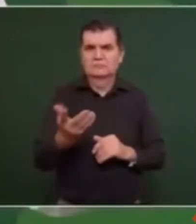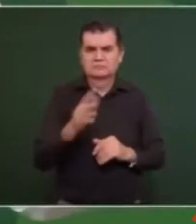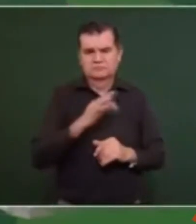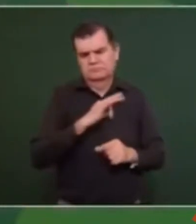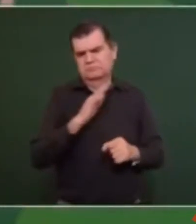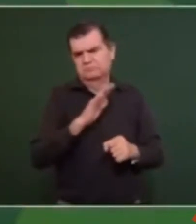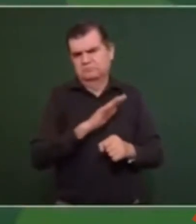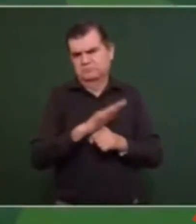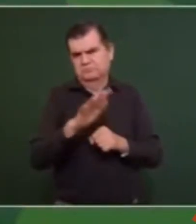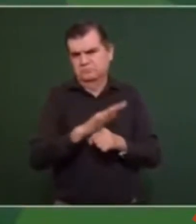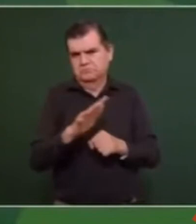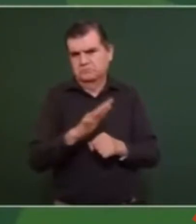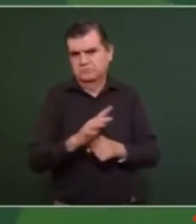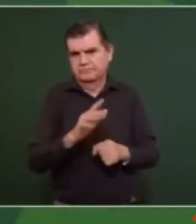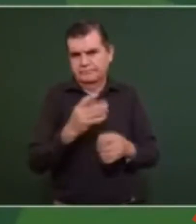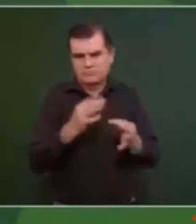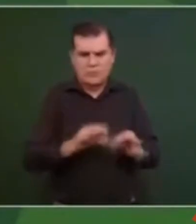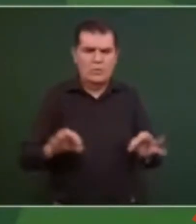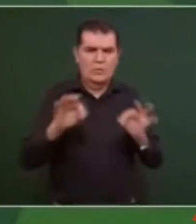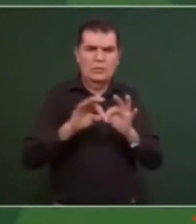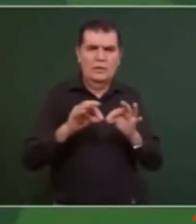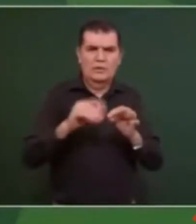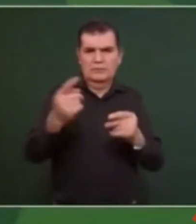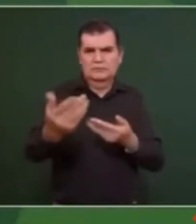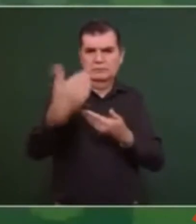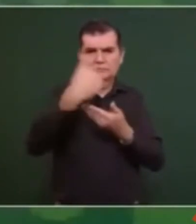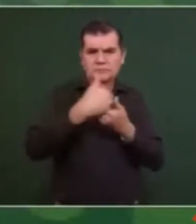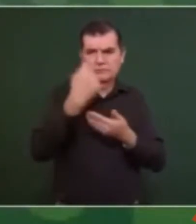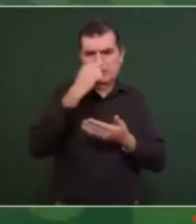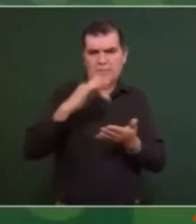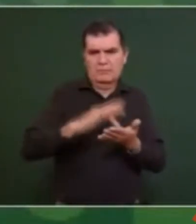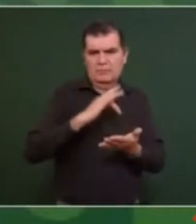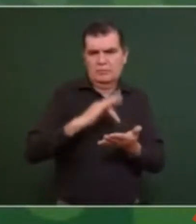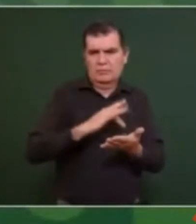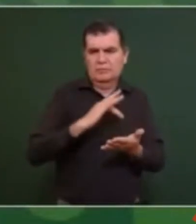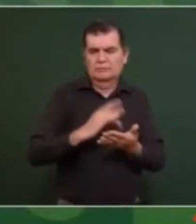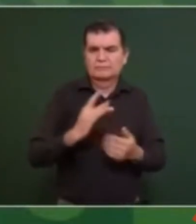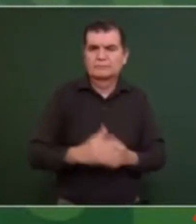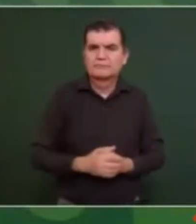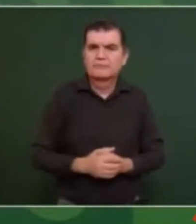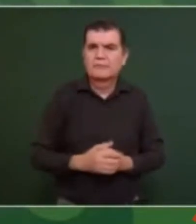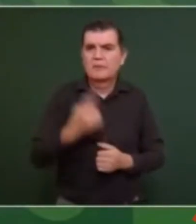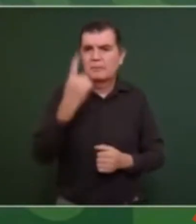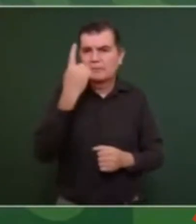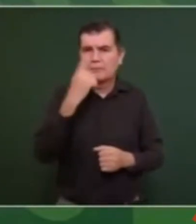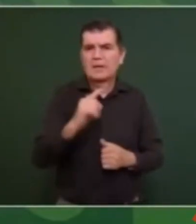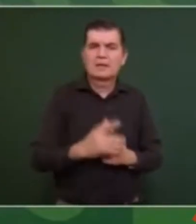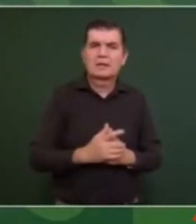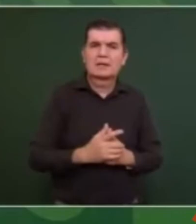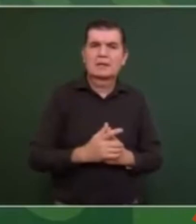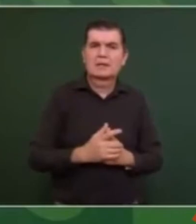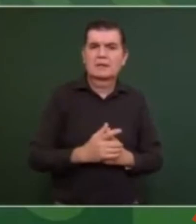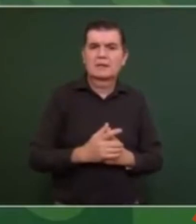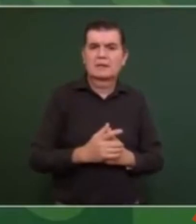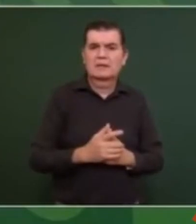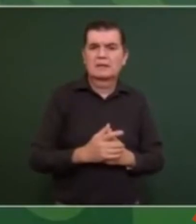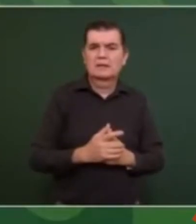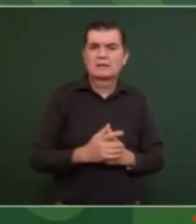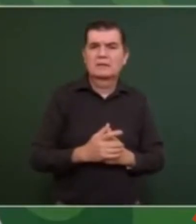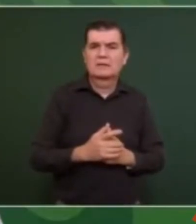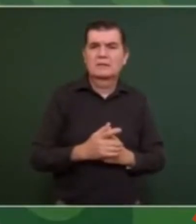muy importante su apoyo para que se